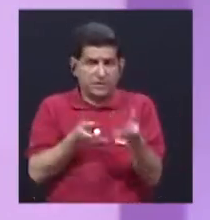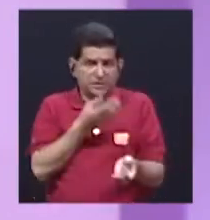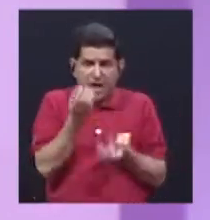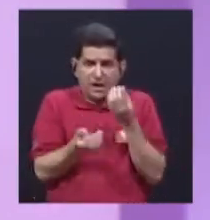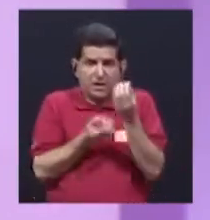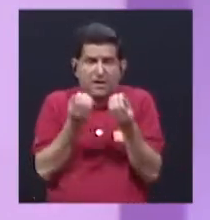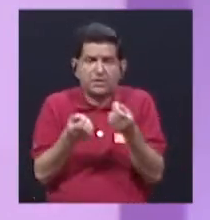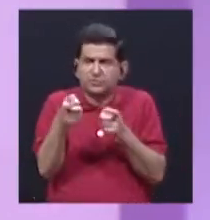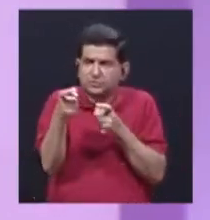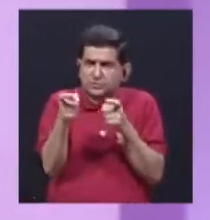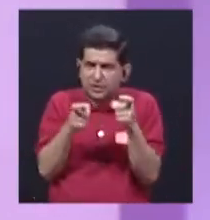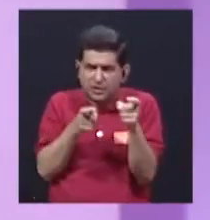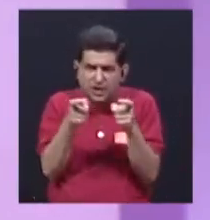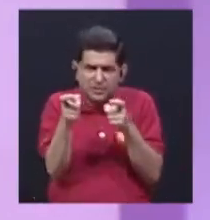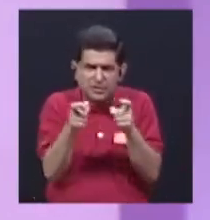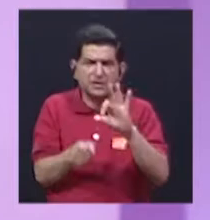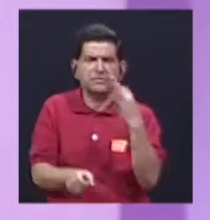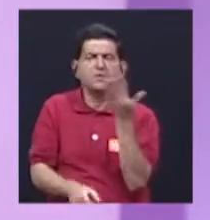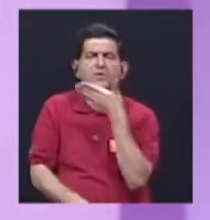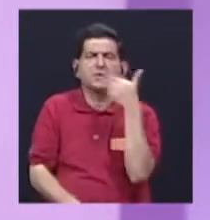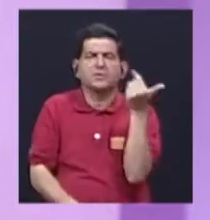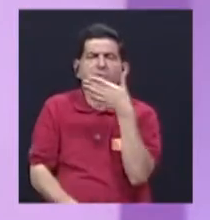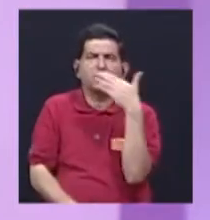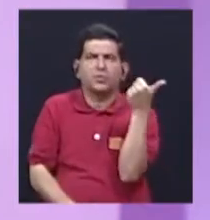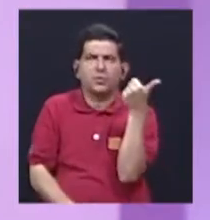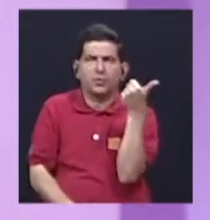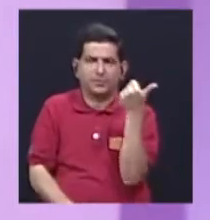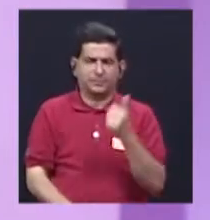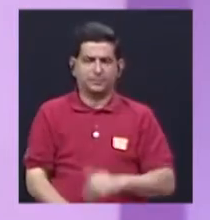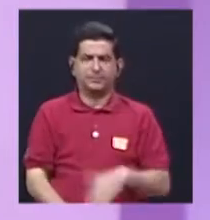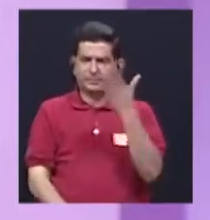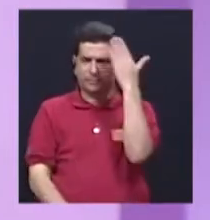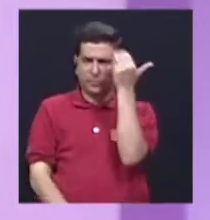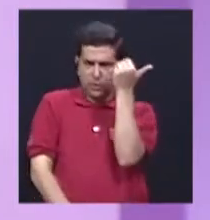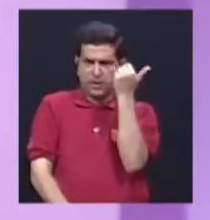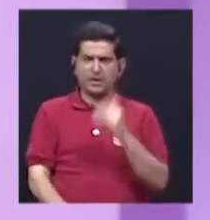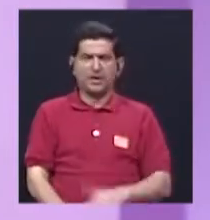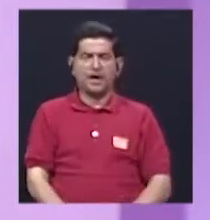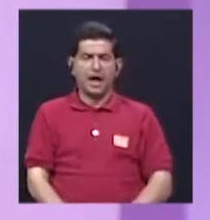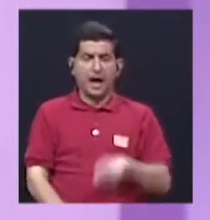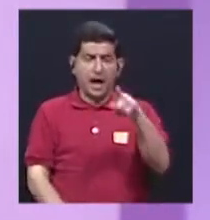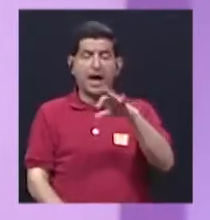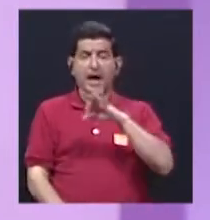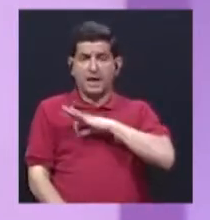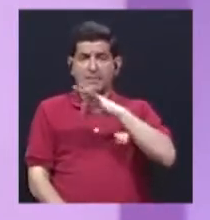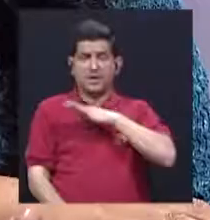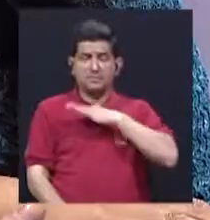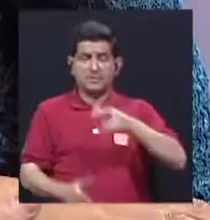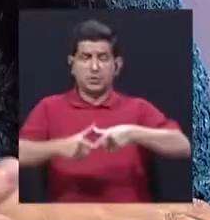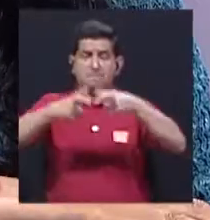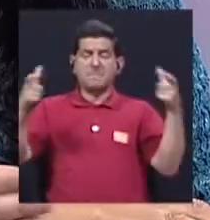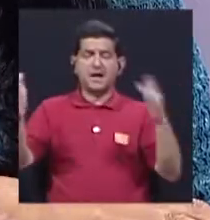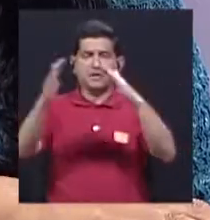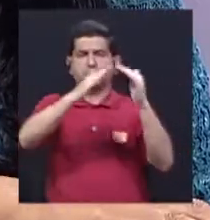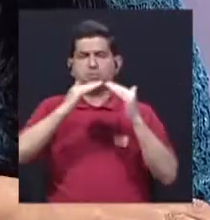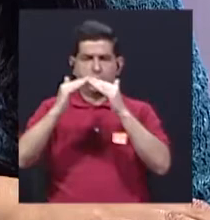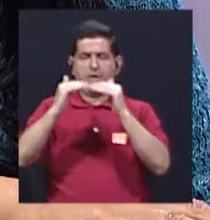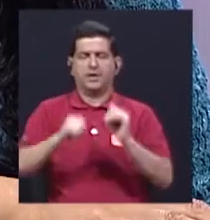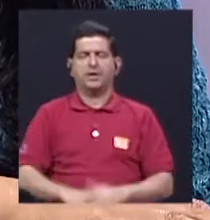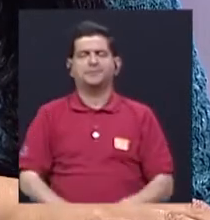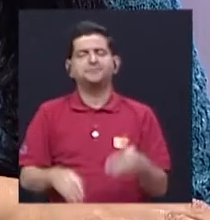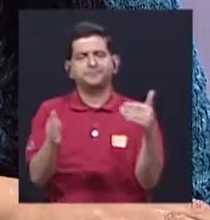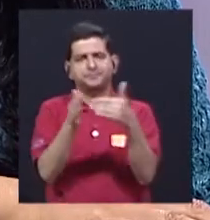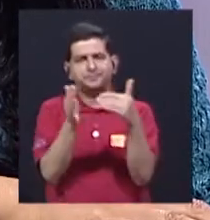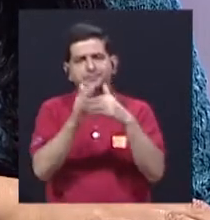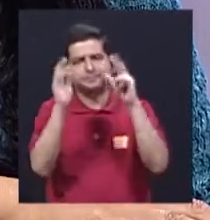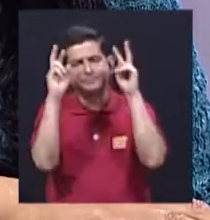tienen que hacer es administrarlo de la mejor manera posible. ¿Para qué? Para el máximo beneficio de la población. Ahora, volviendo al tema